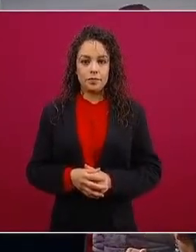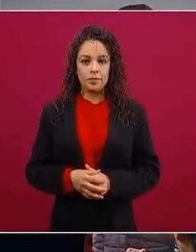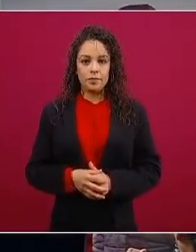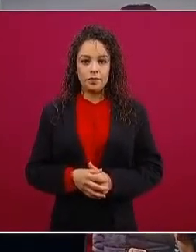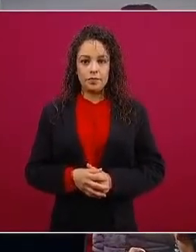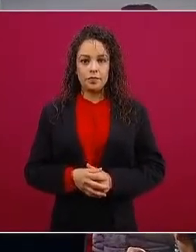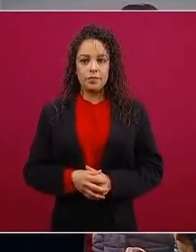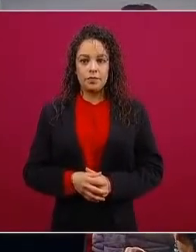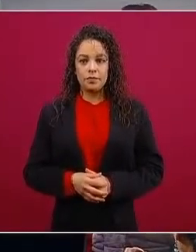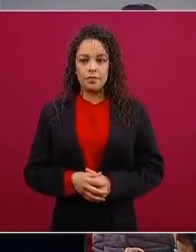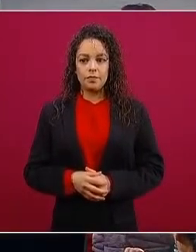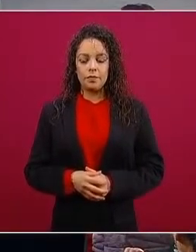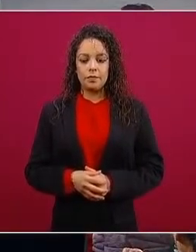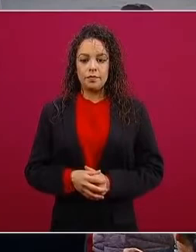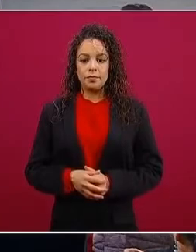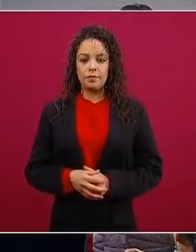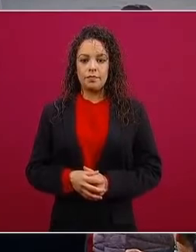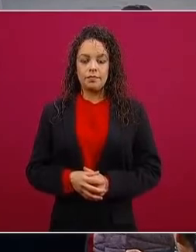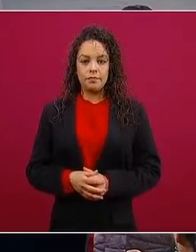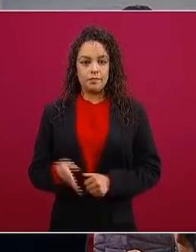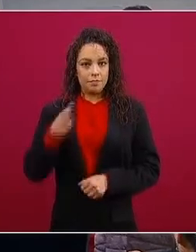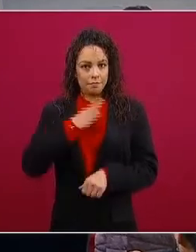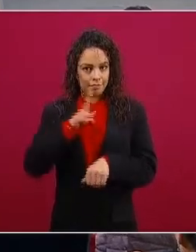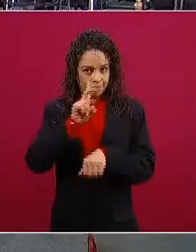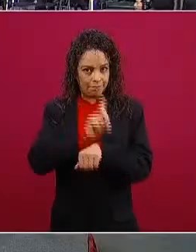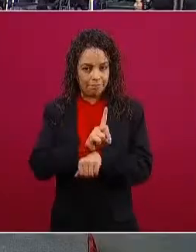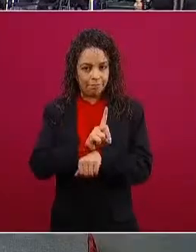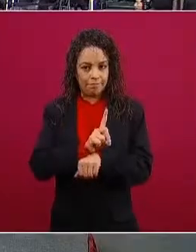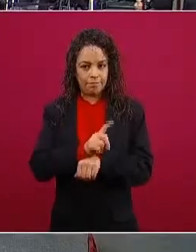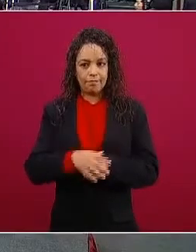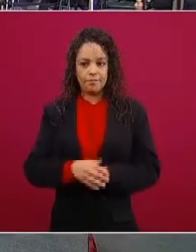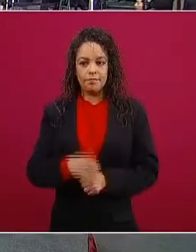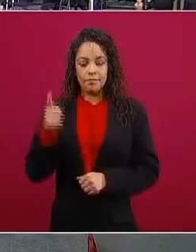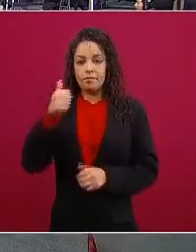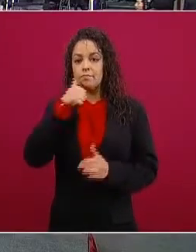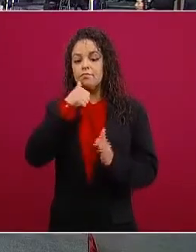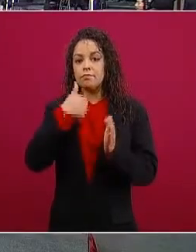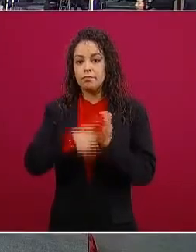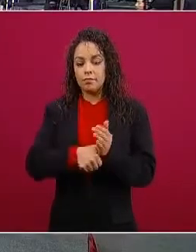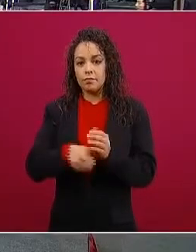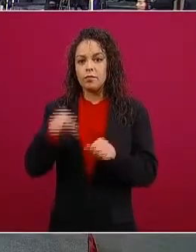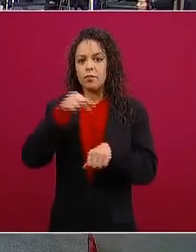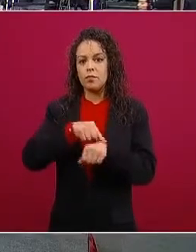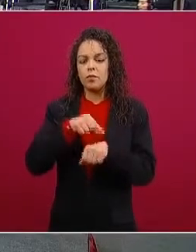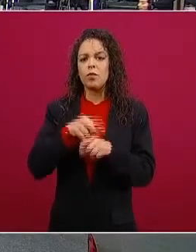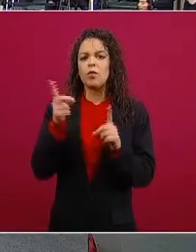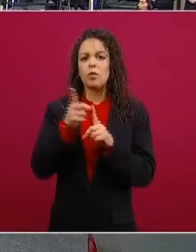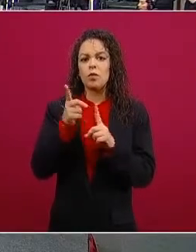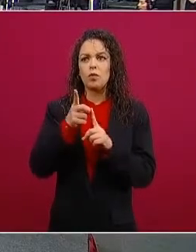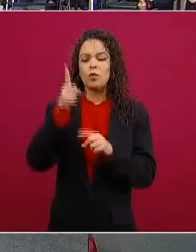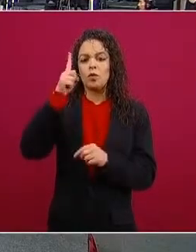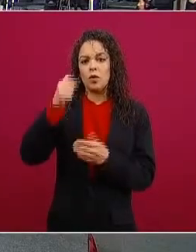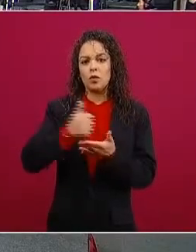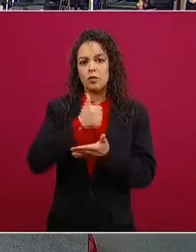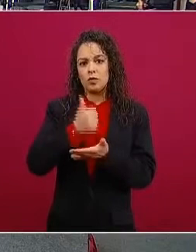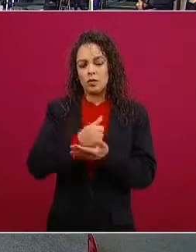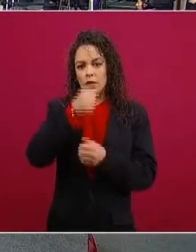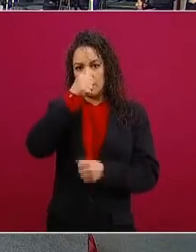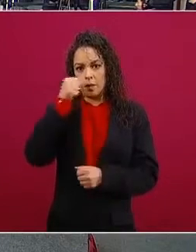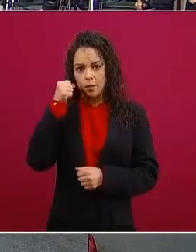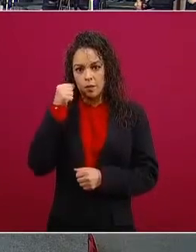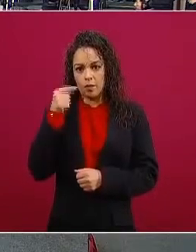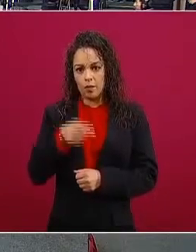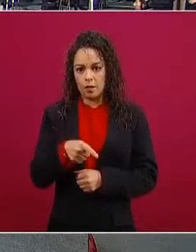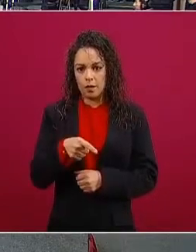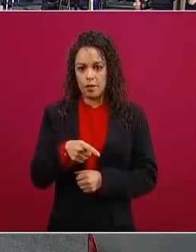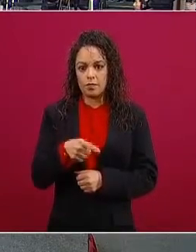la lees de favor buenos días es una carta de un médico de Ciudad Juárez fechada el 17 de abril de 2020 a las